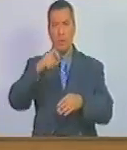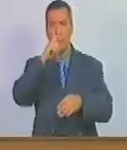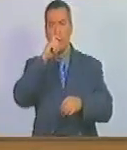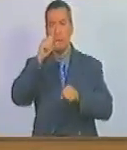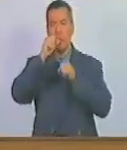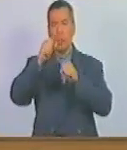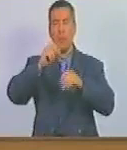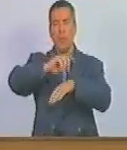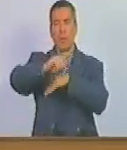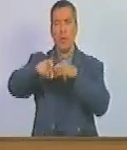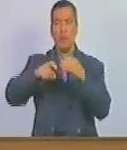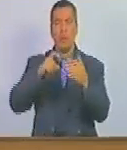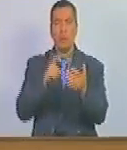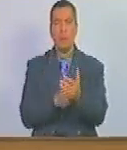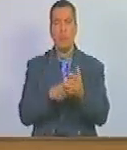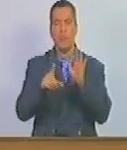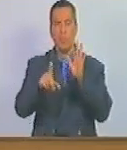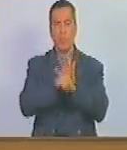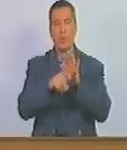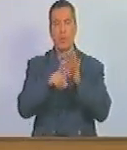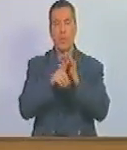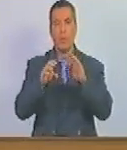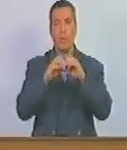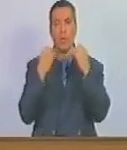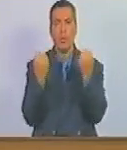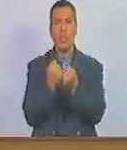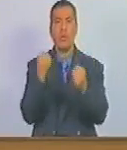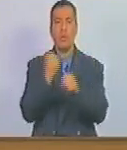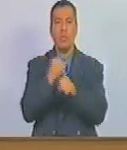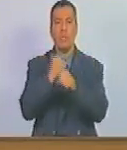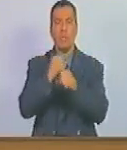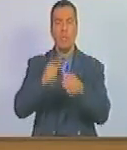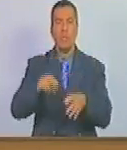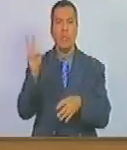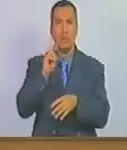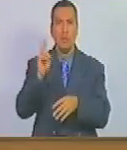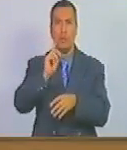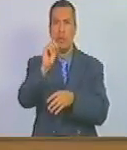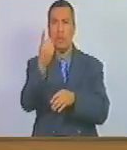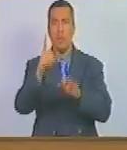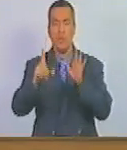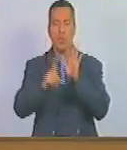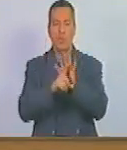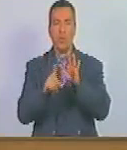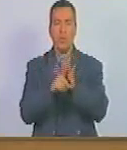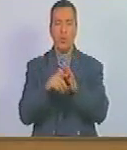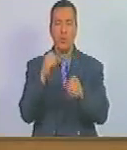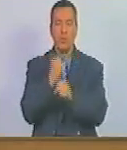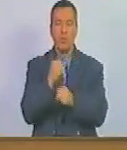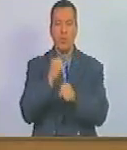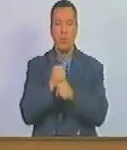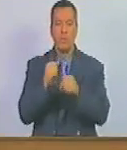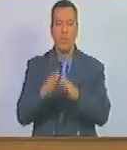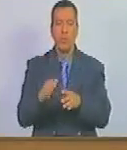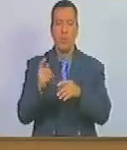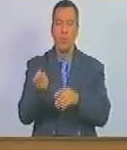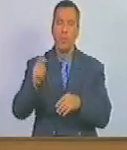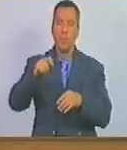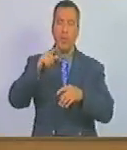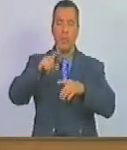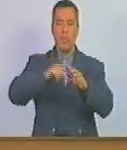para complementar la ley orgánica del trabajo de Venezuela que es una de las leyes del trabajo más